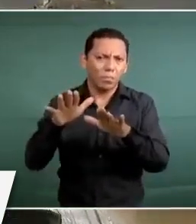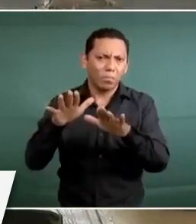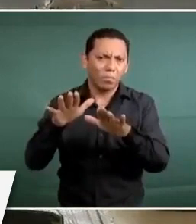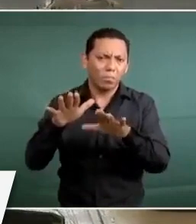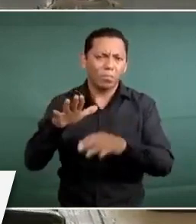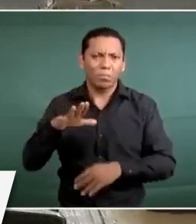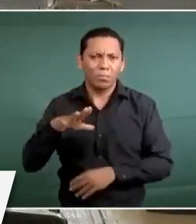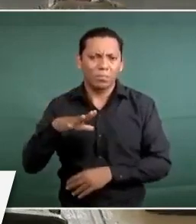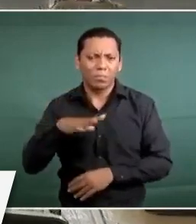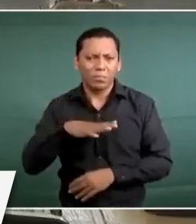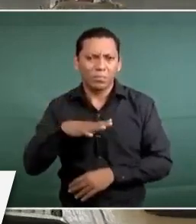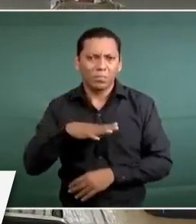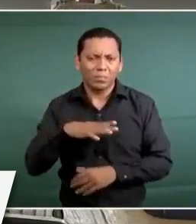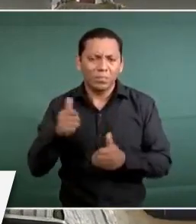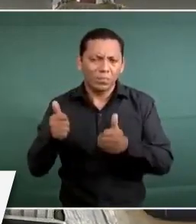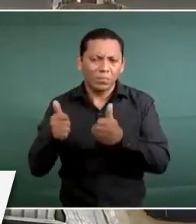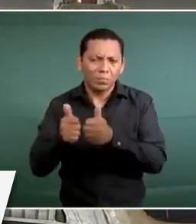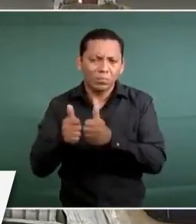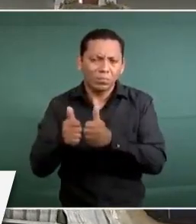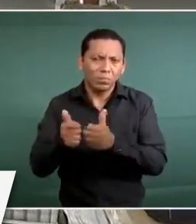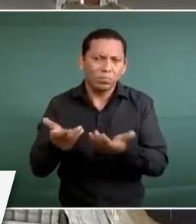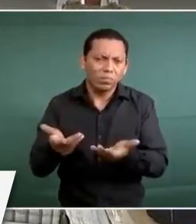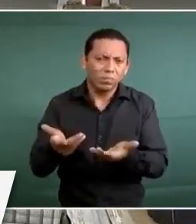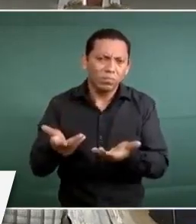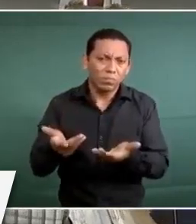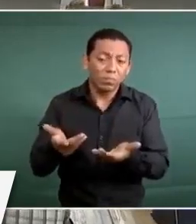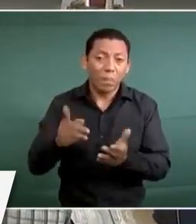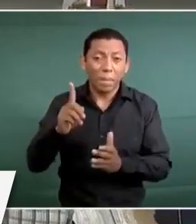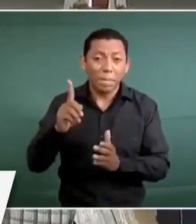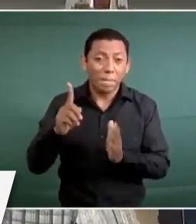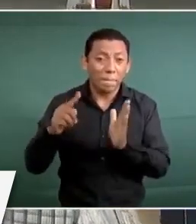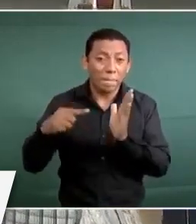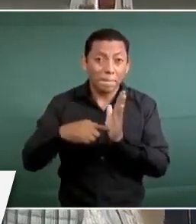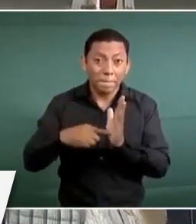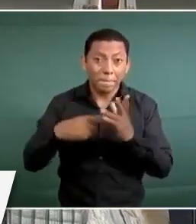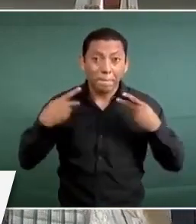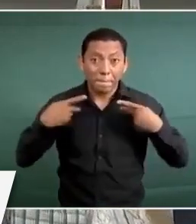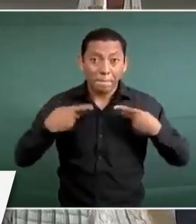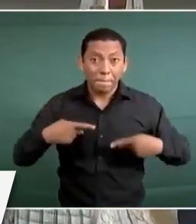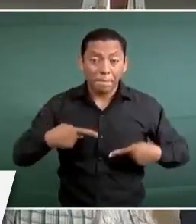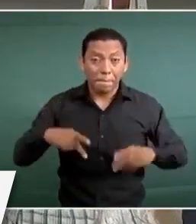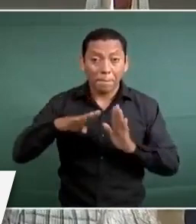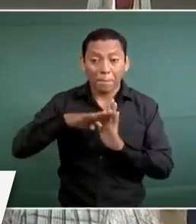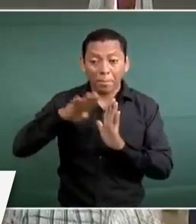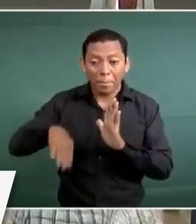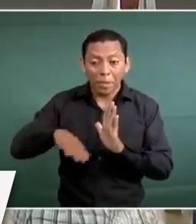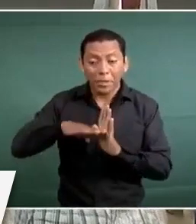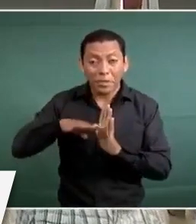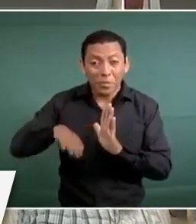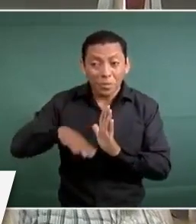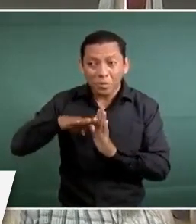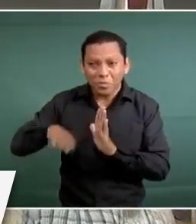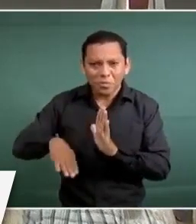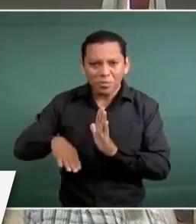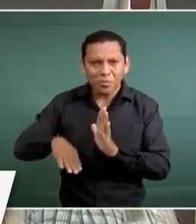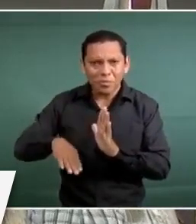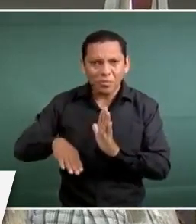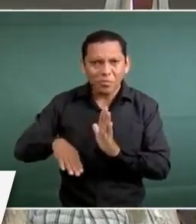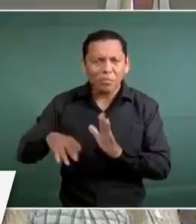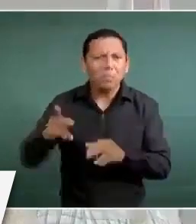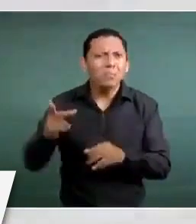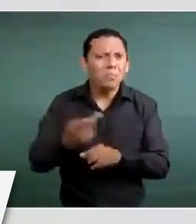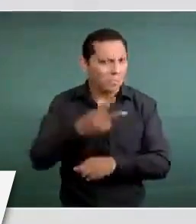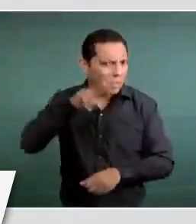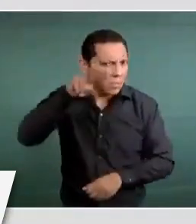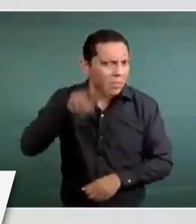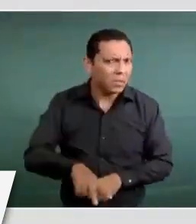más de mil fallecimientos. ¿Qué hay realmente el día tres